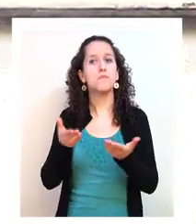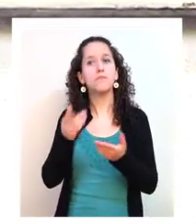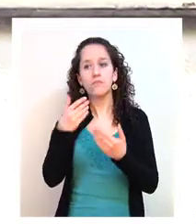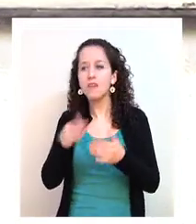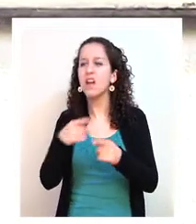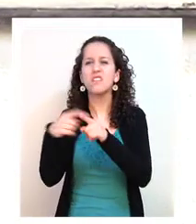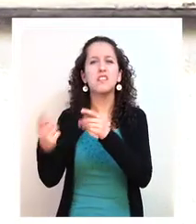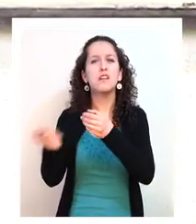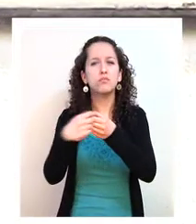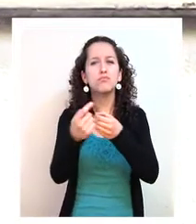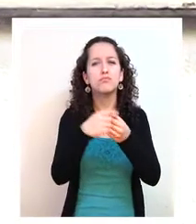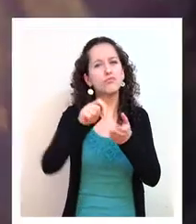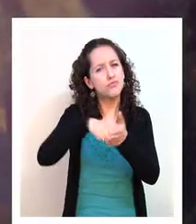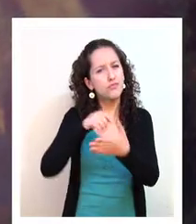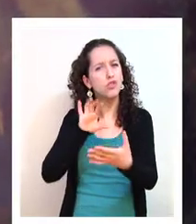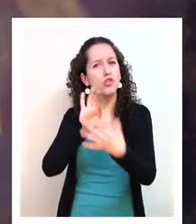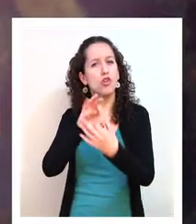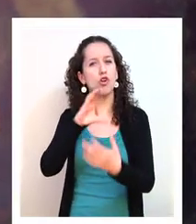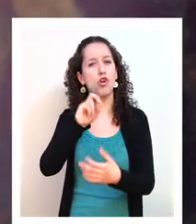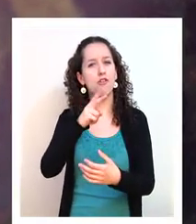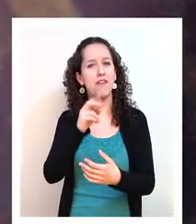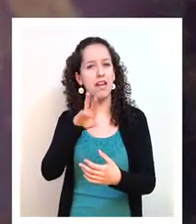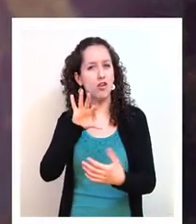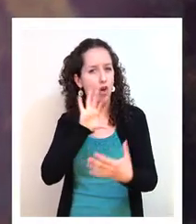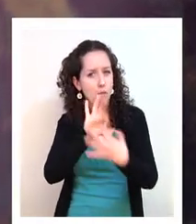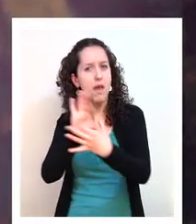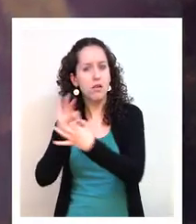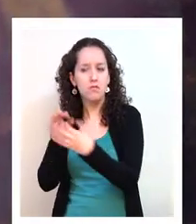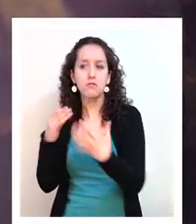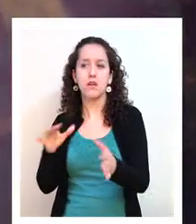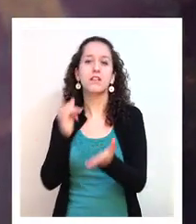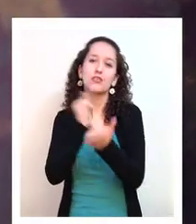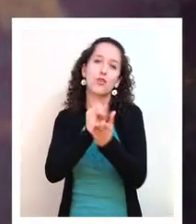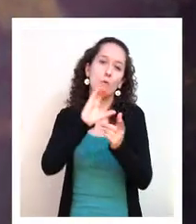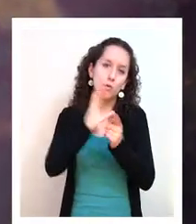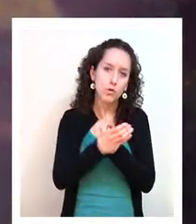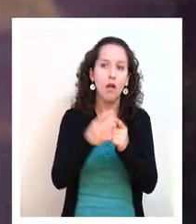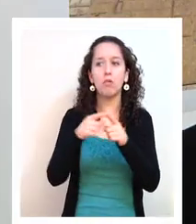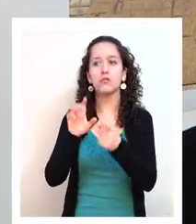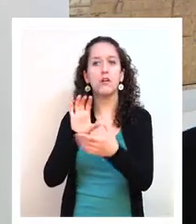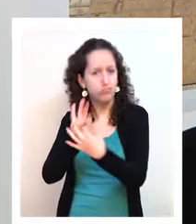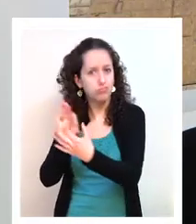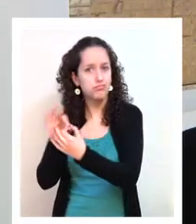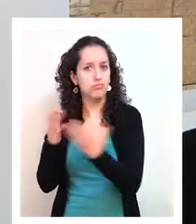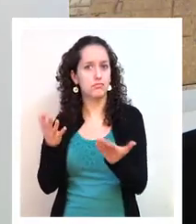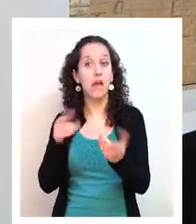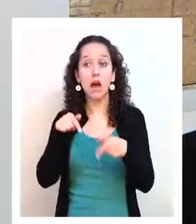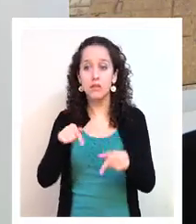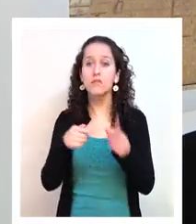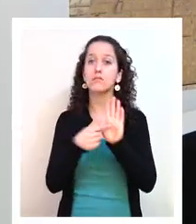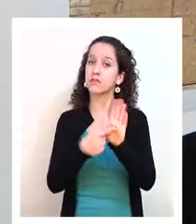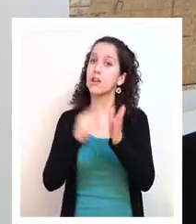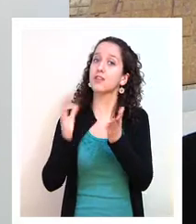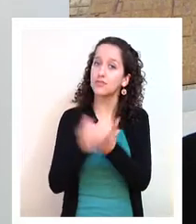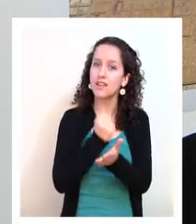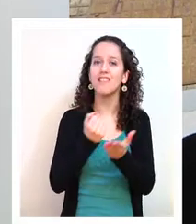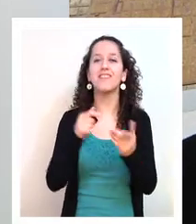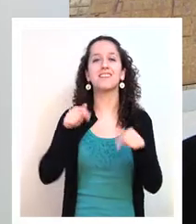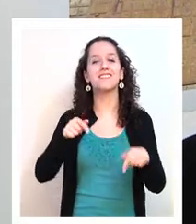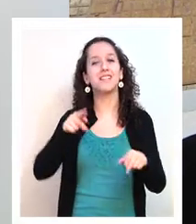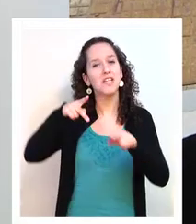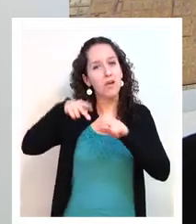convenios con muchas instituciones, más allá de la institucionalidad cultural. Y creo que este es un buen resultado de ello, inaugurando acá